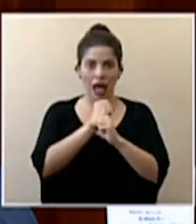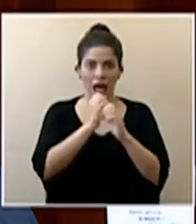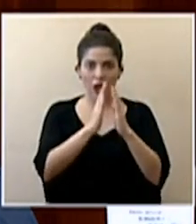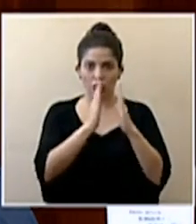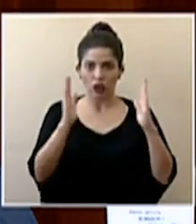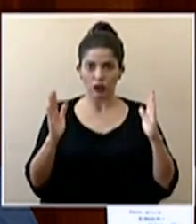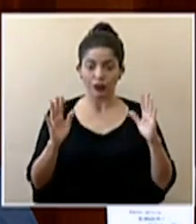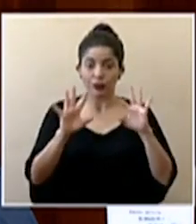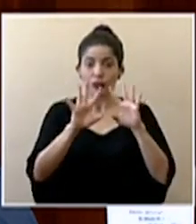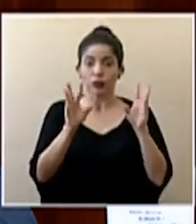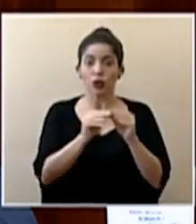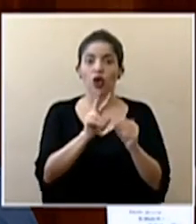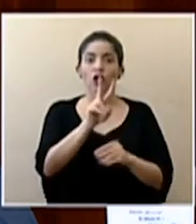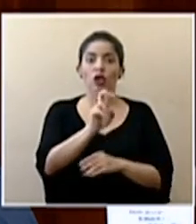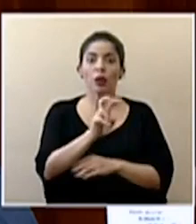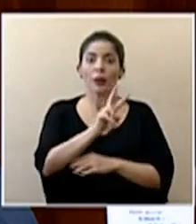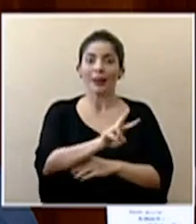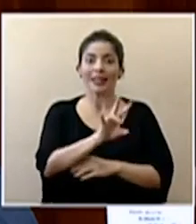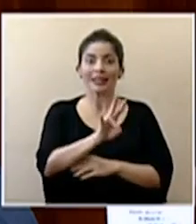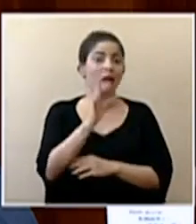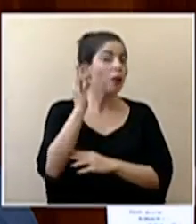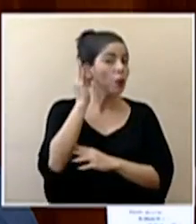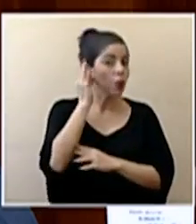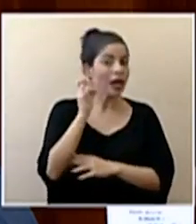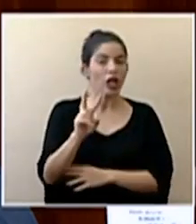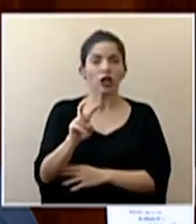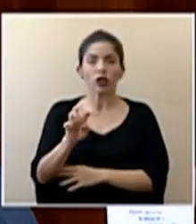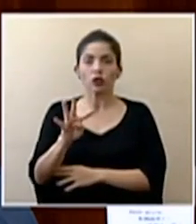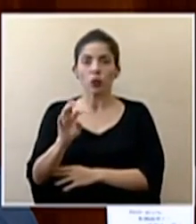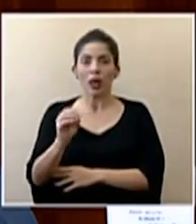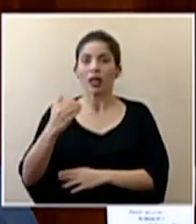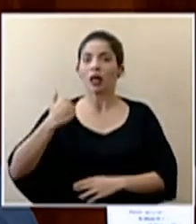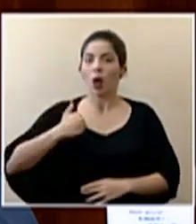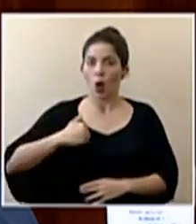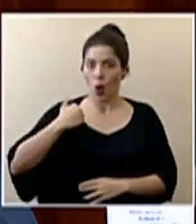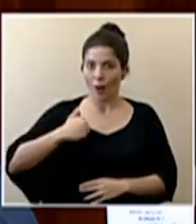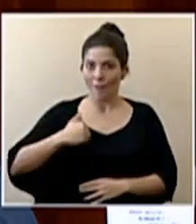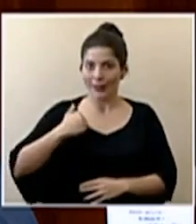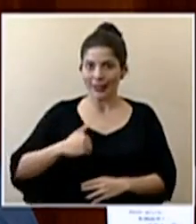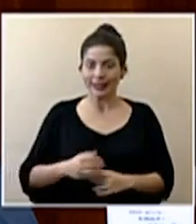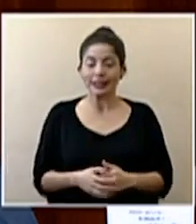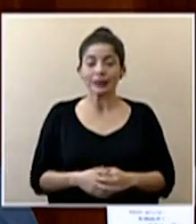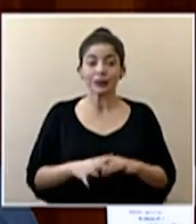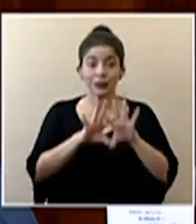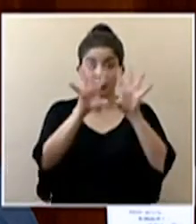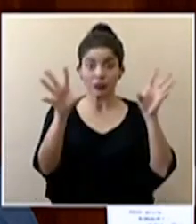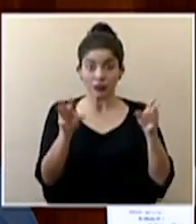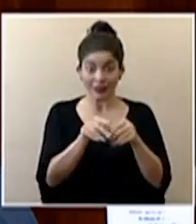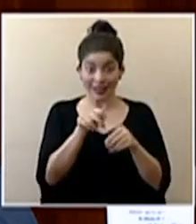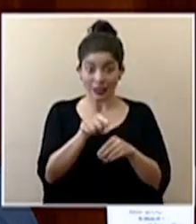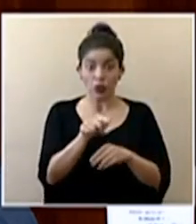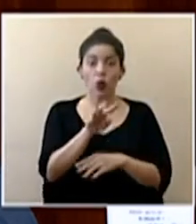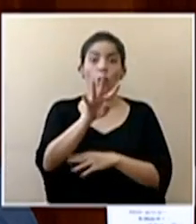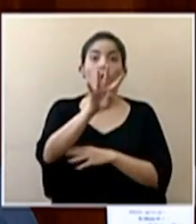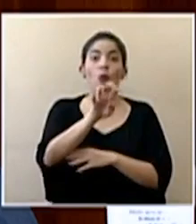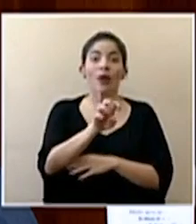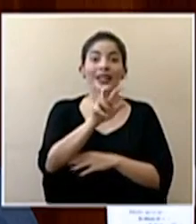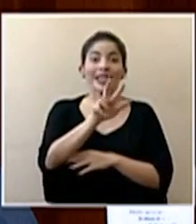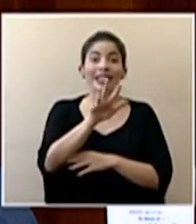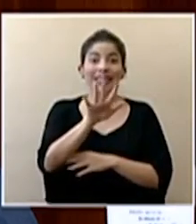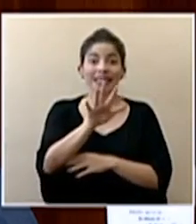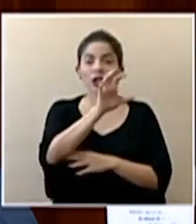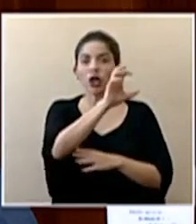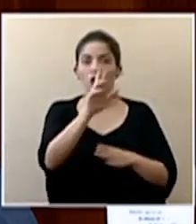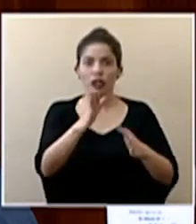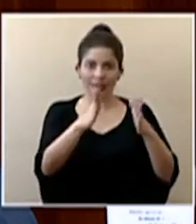Son 227 mujeres y 240 hombres, de los cuales 435 son